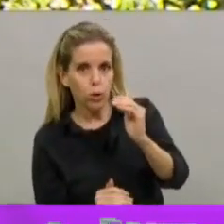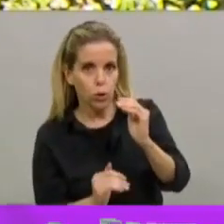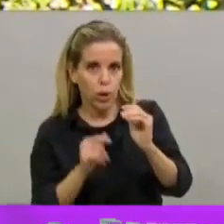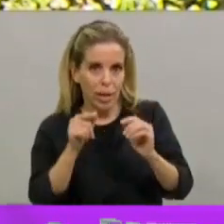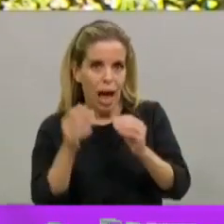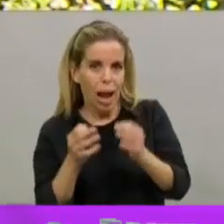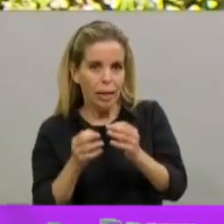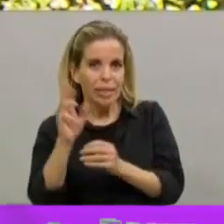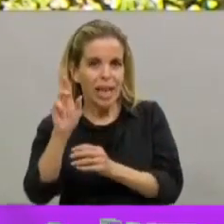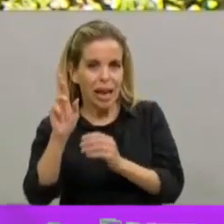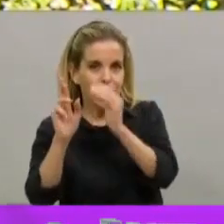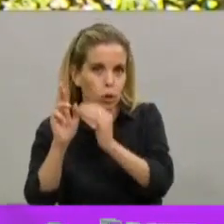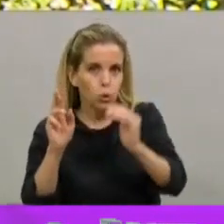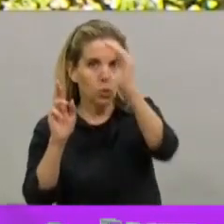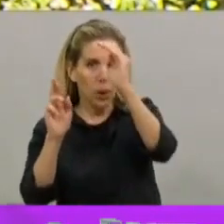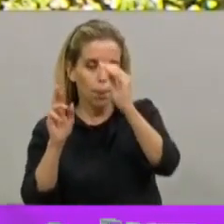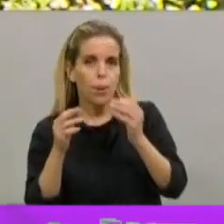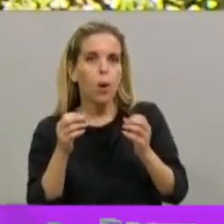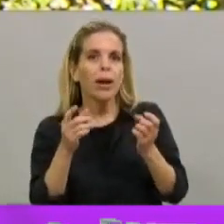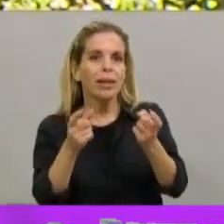pero a un ritmo bastante más bajo.